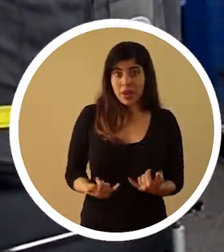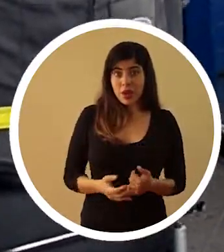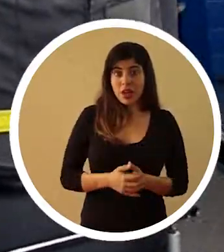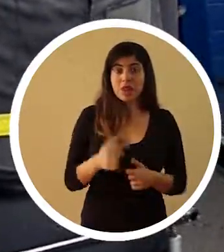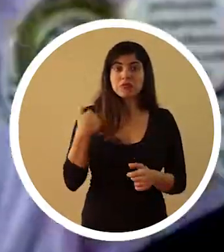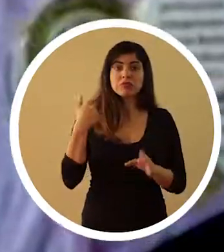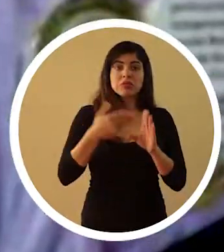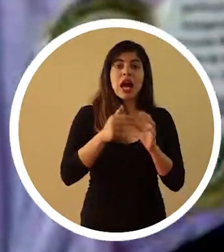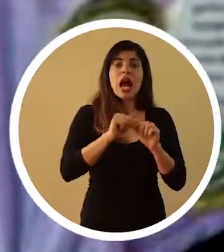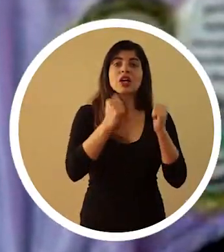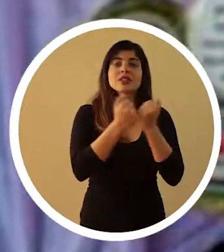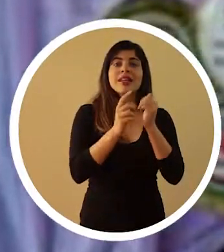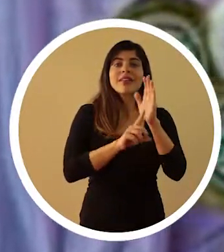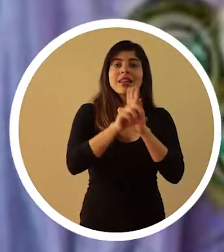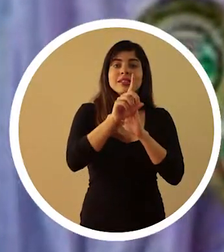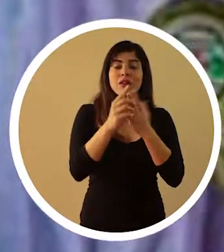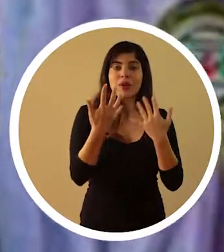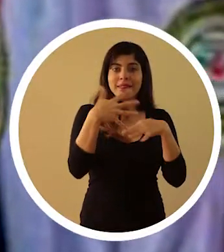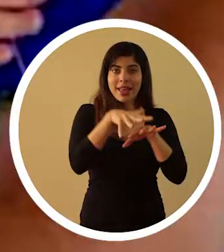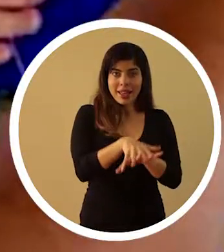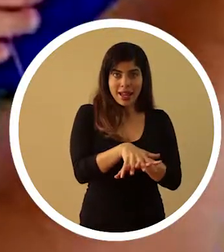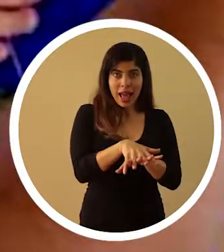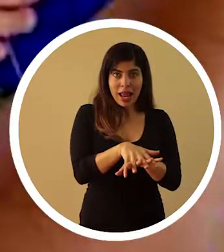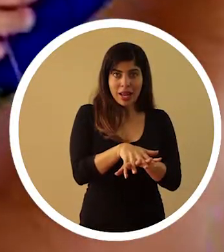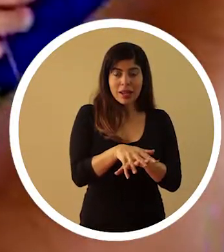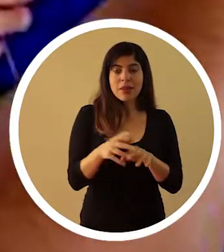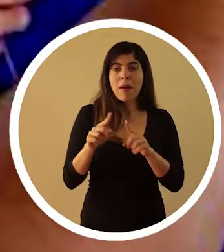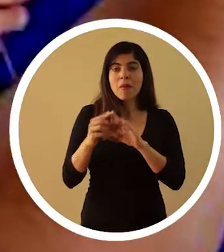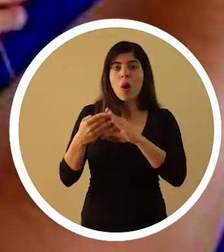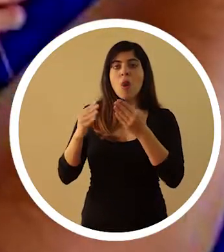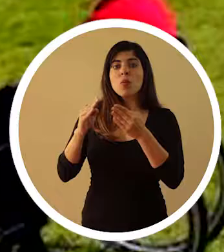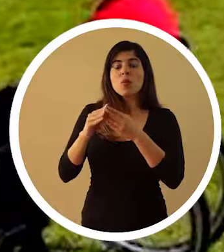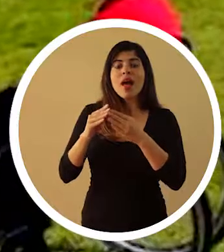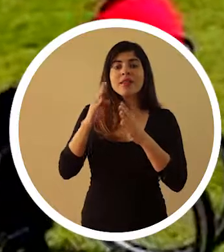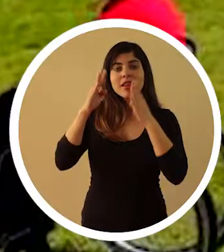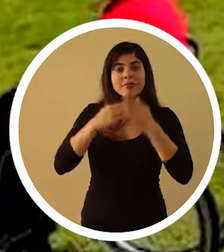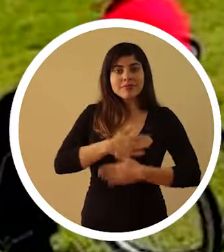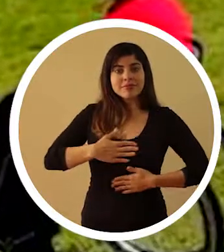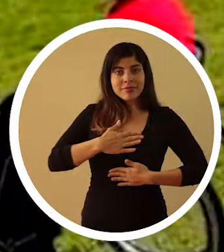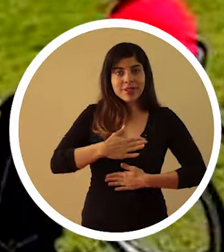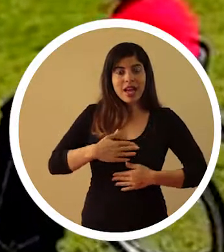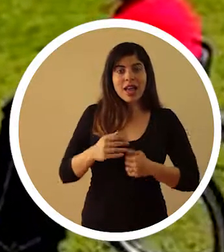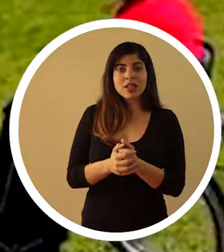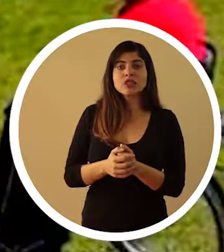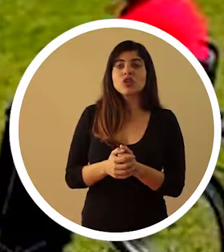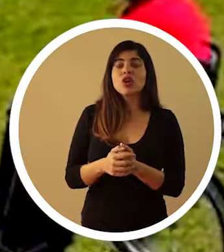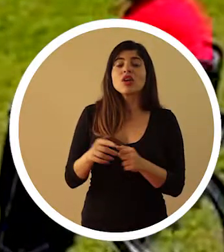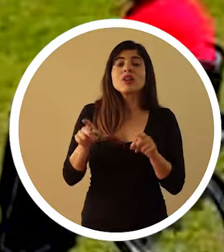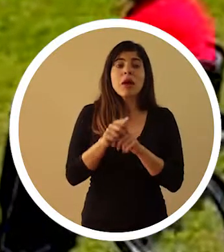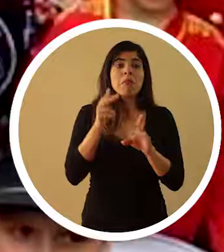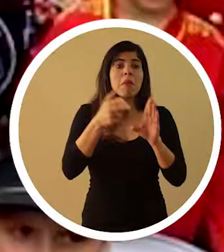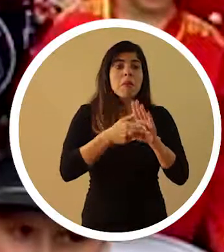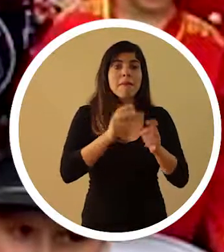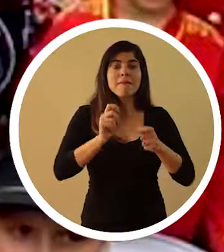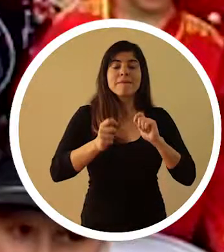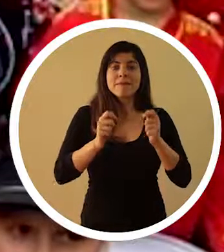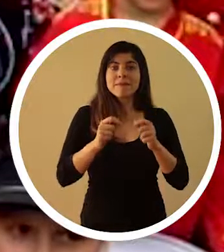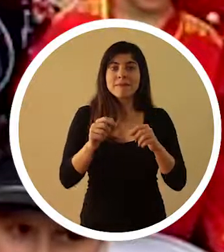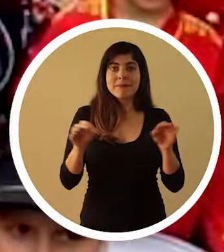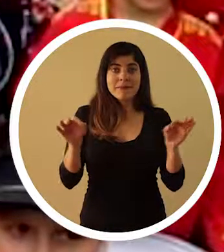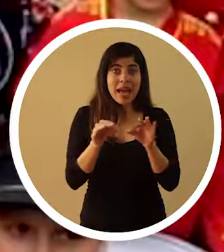Estoy metido en la Asociación de Desarrollo Integral, en el Comité Comunal de Deportes y Recreación de aquí, en el Rincón de Ricardo. Estoy metido aquí con la banda y